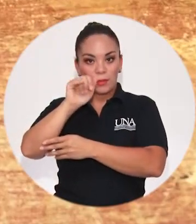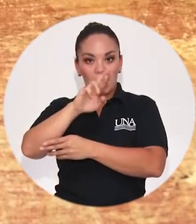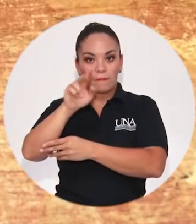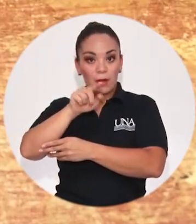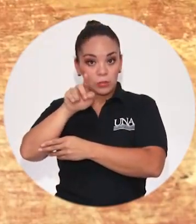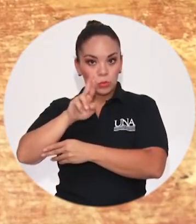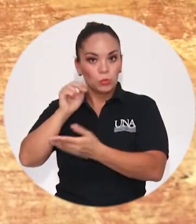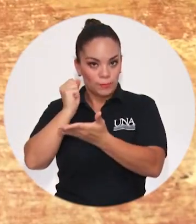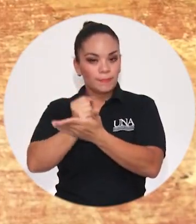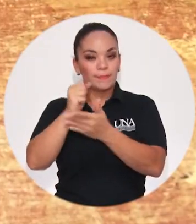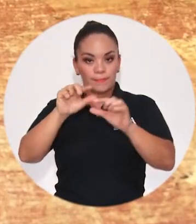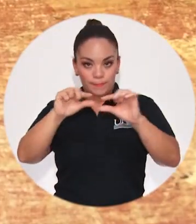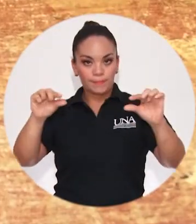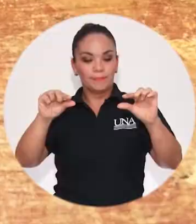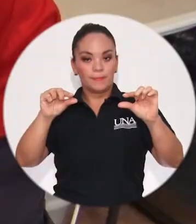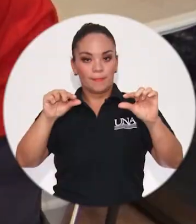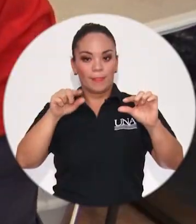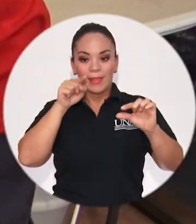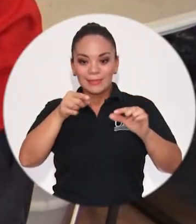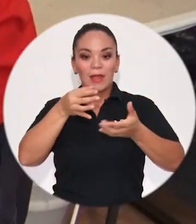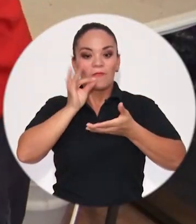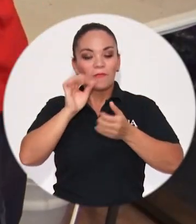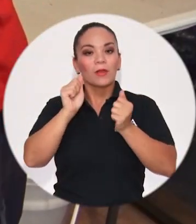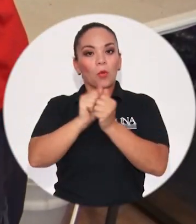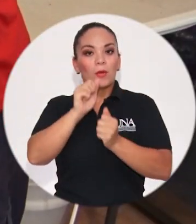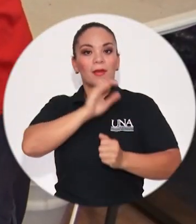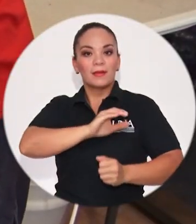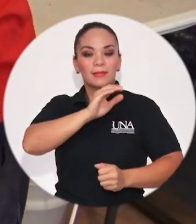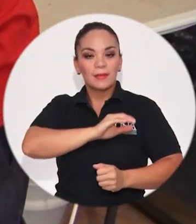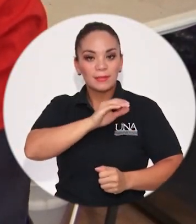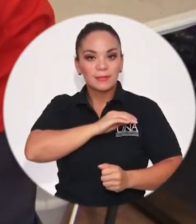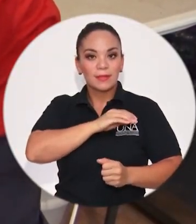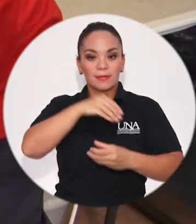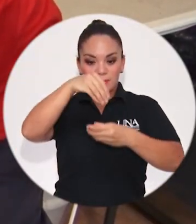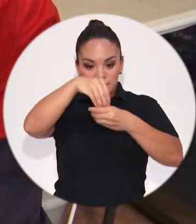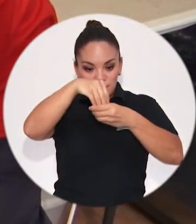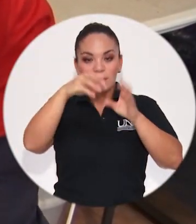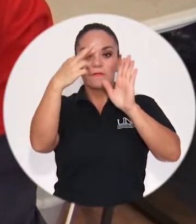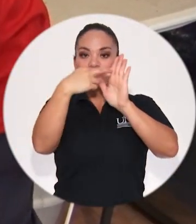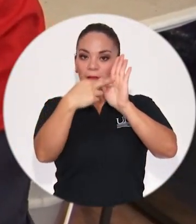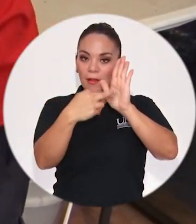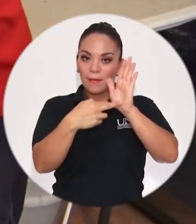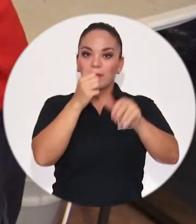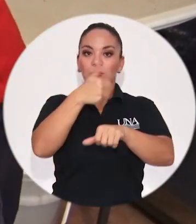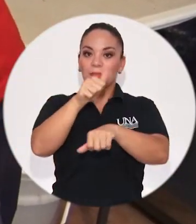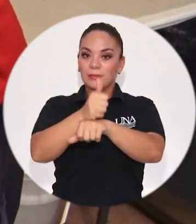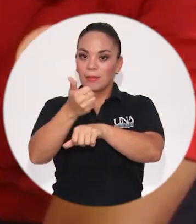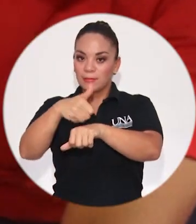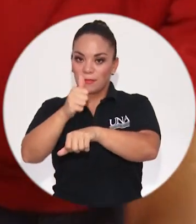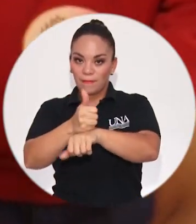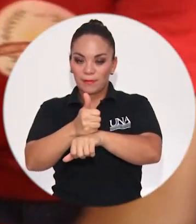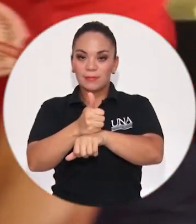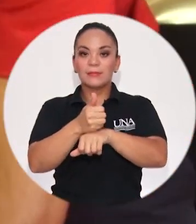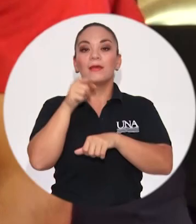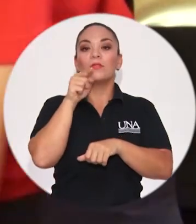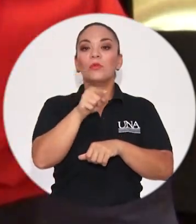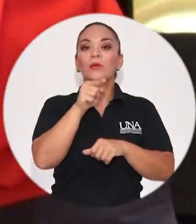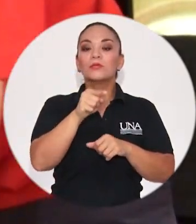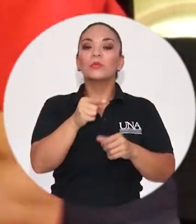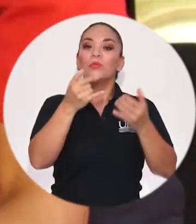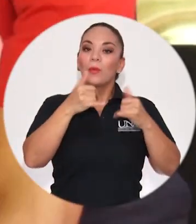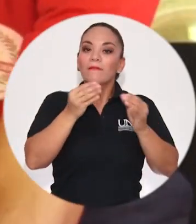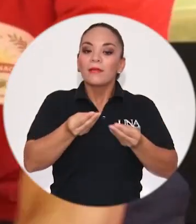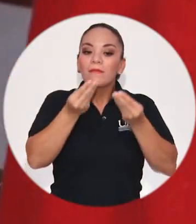nosotros vamos a certificar tiene la completa trazabilidad. El gobierno, a través del INDER, nos está